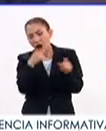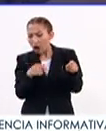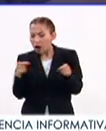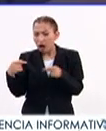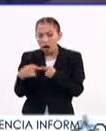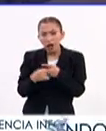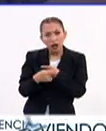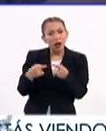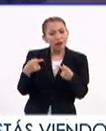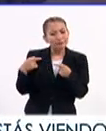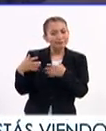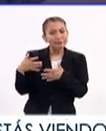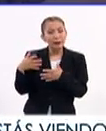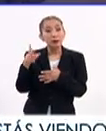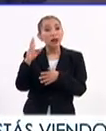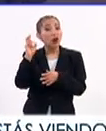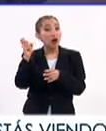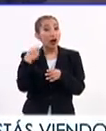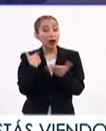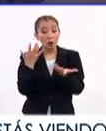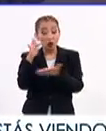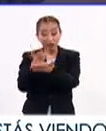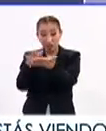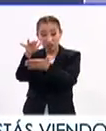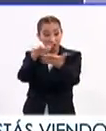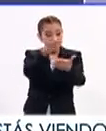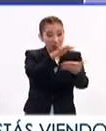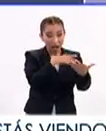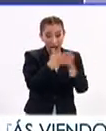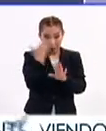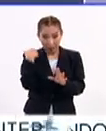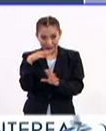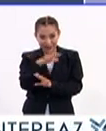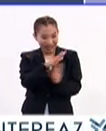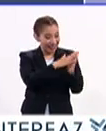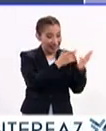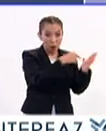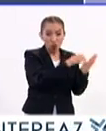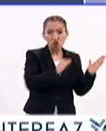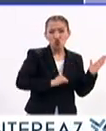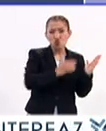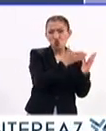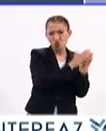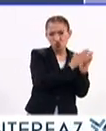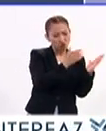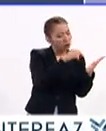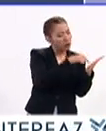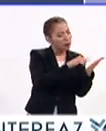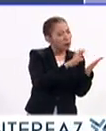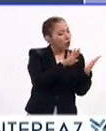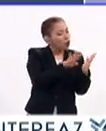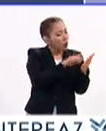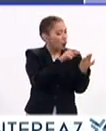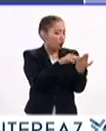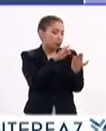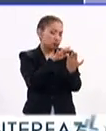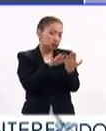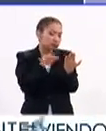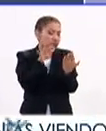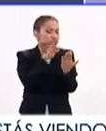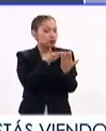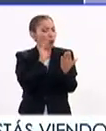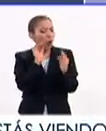Y digamos que la cuestión intertextual que se buscaba mucho en los libros tradicionales, pues, era un poquito como caminar